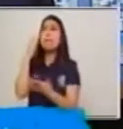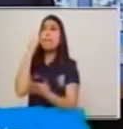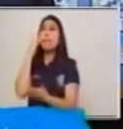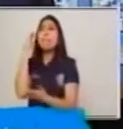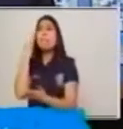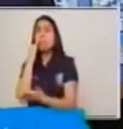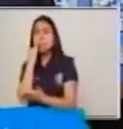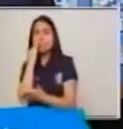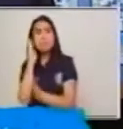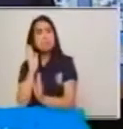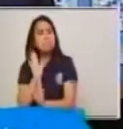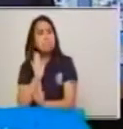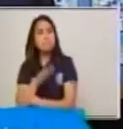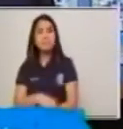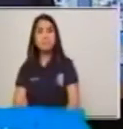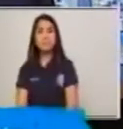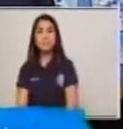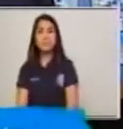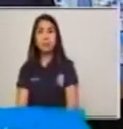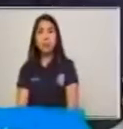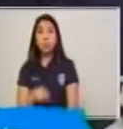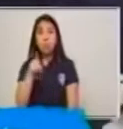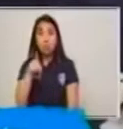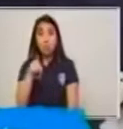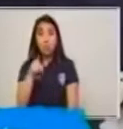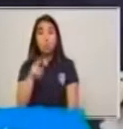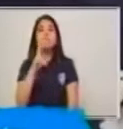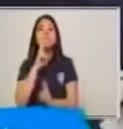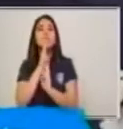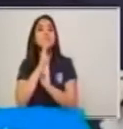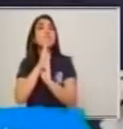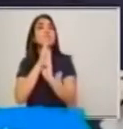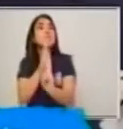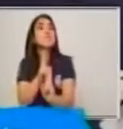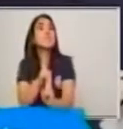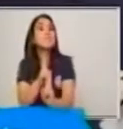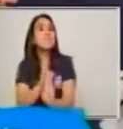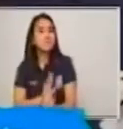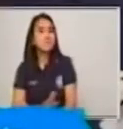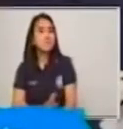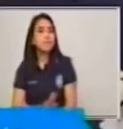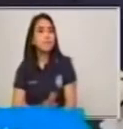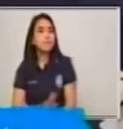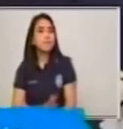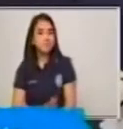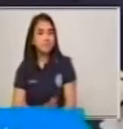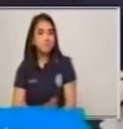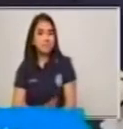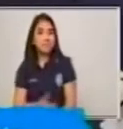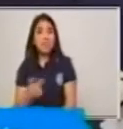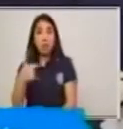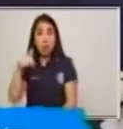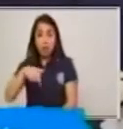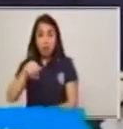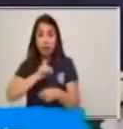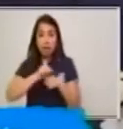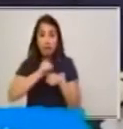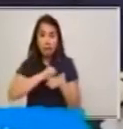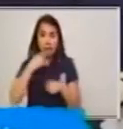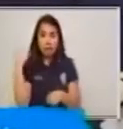van a responder y vamos a ejercitar lo aprendido.